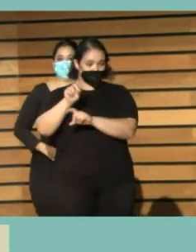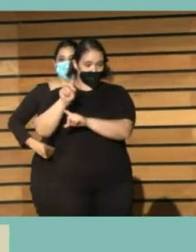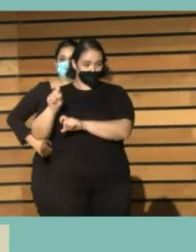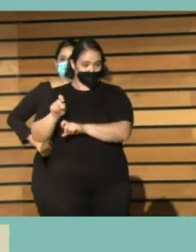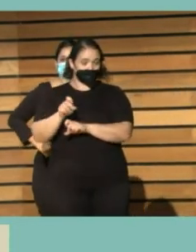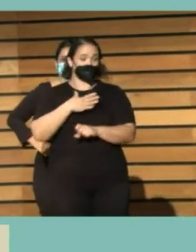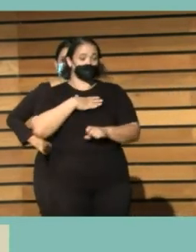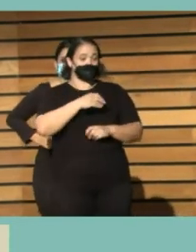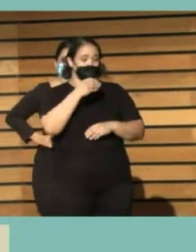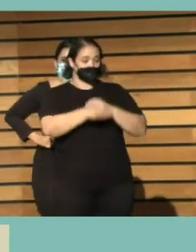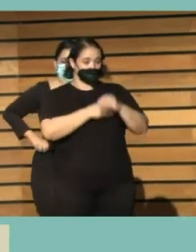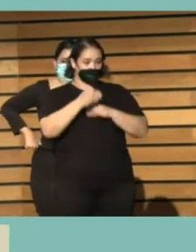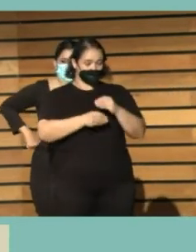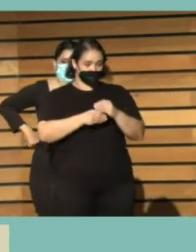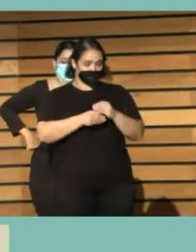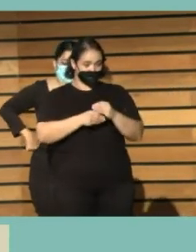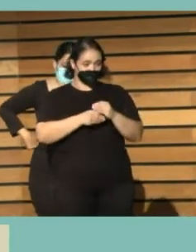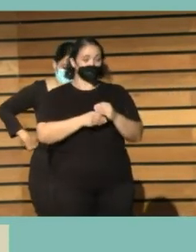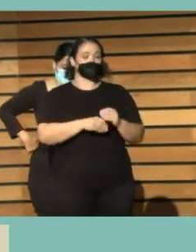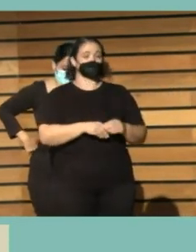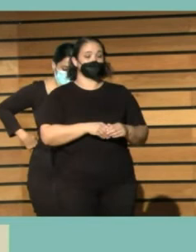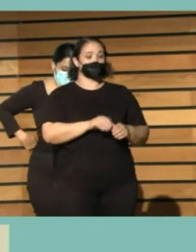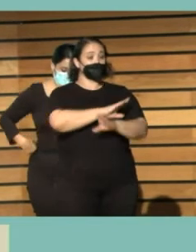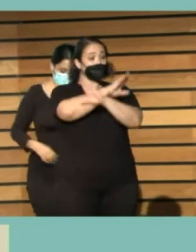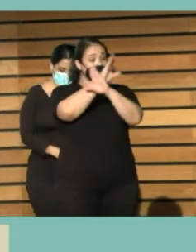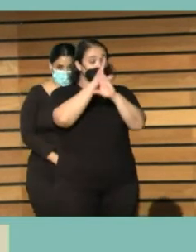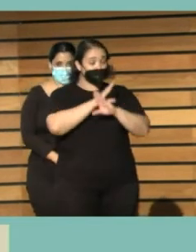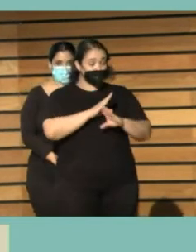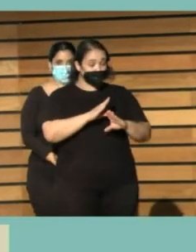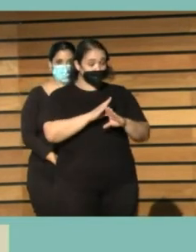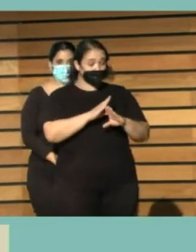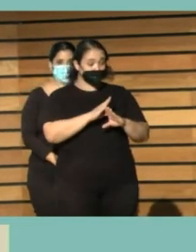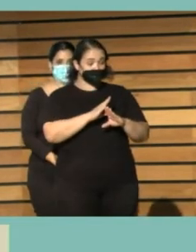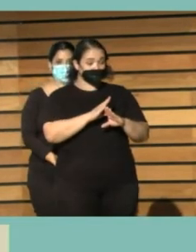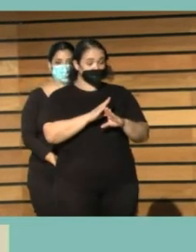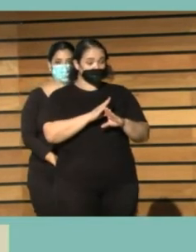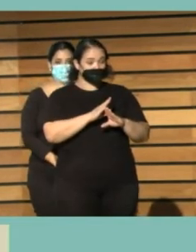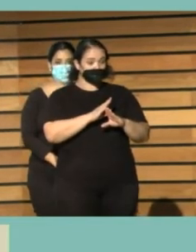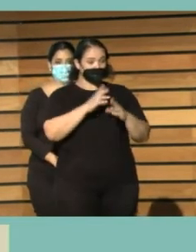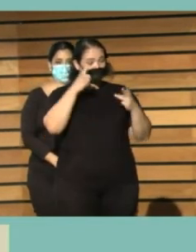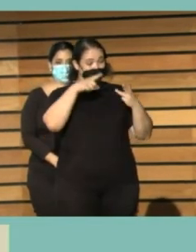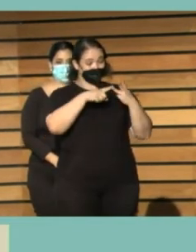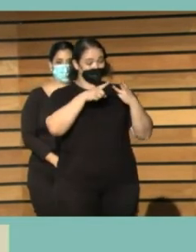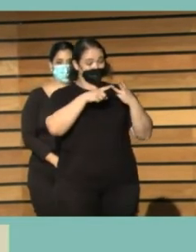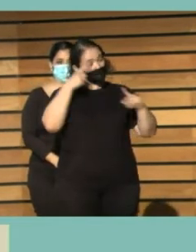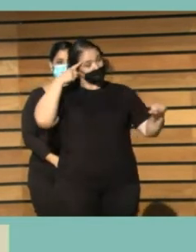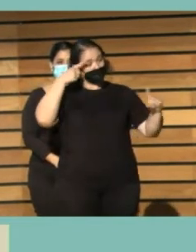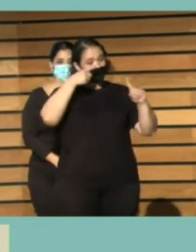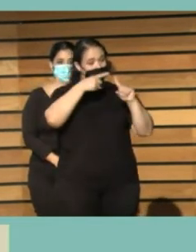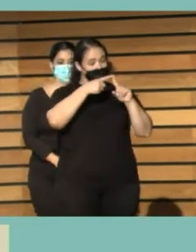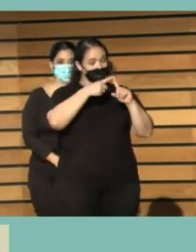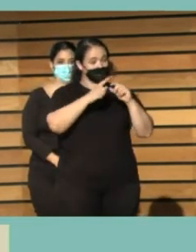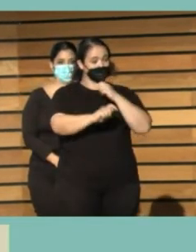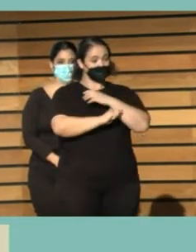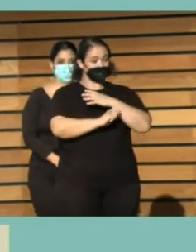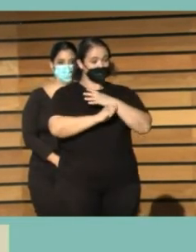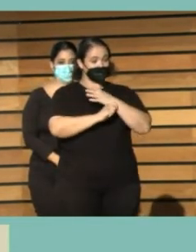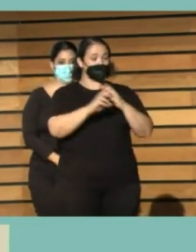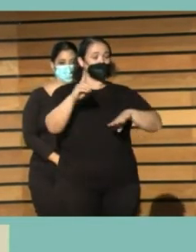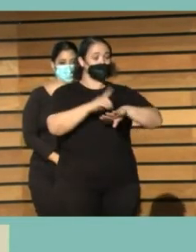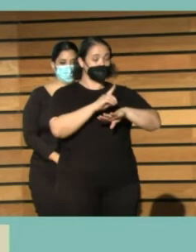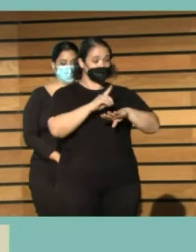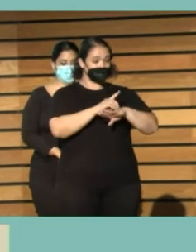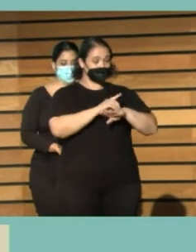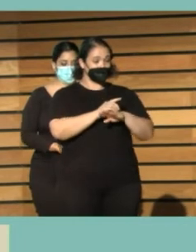industria creativa reutilizadora. Por último, el último objetivo es la consecución de una estrategia nacional de digitalización